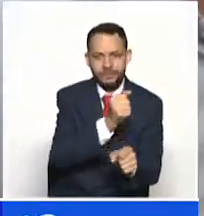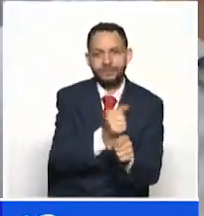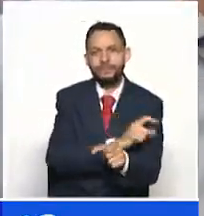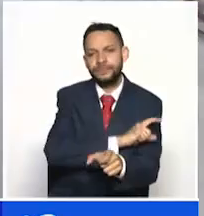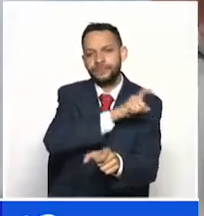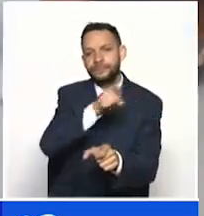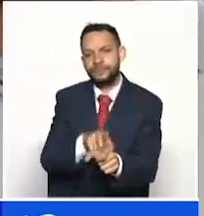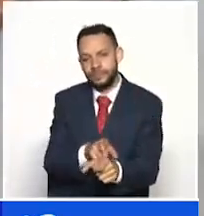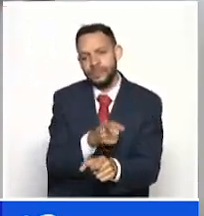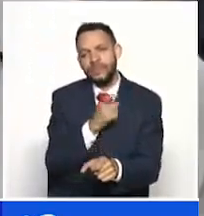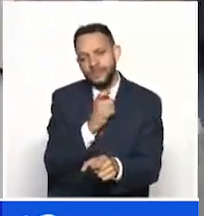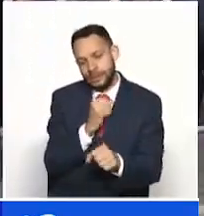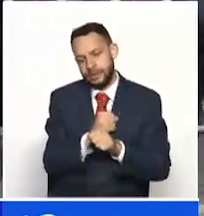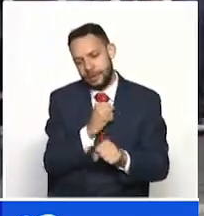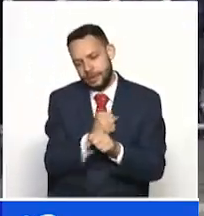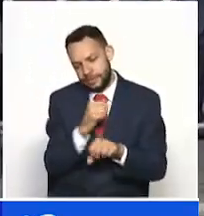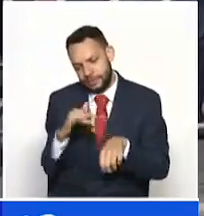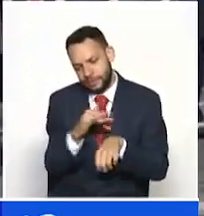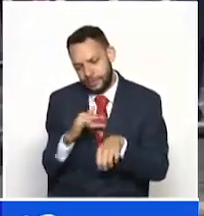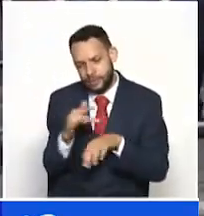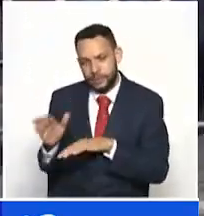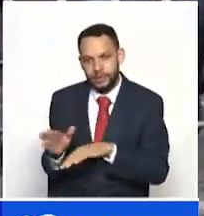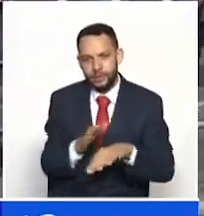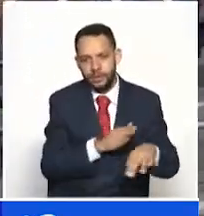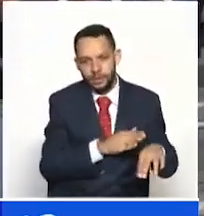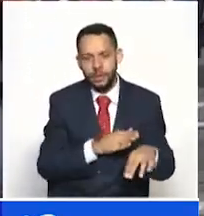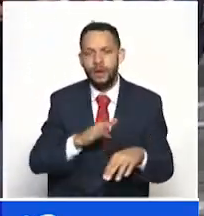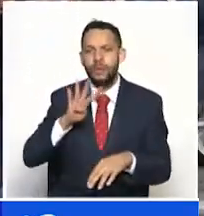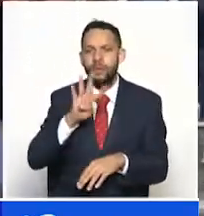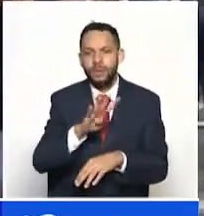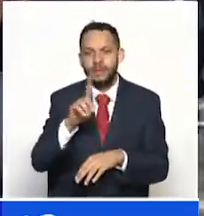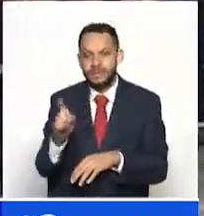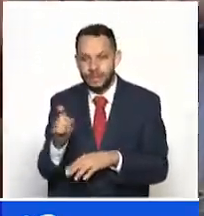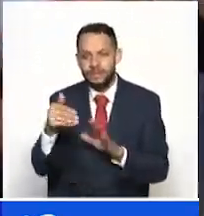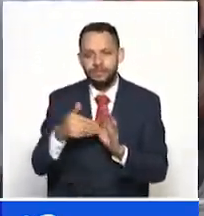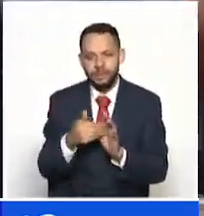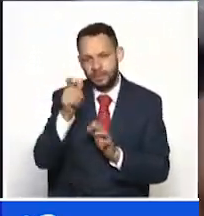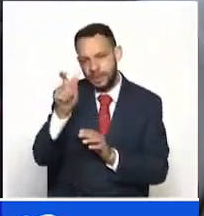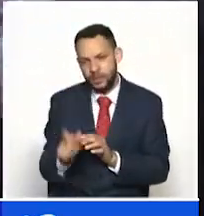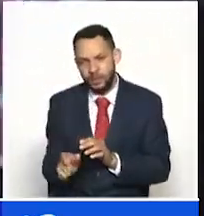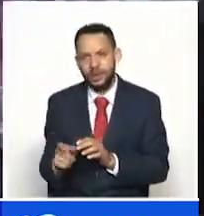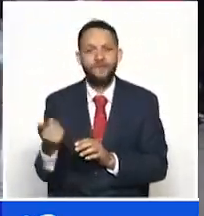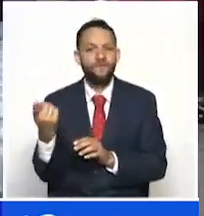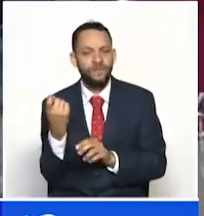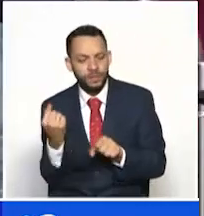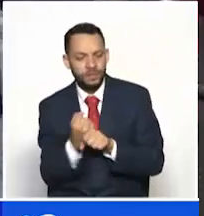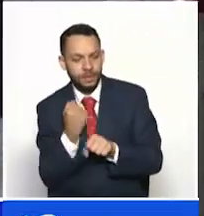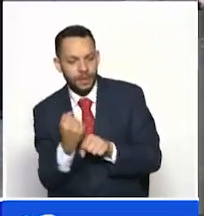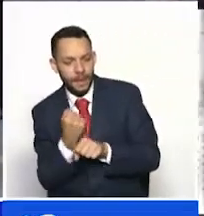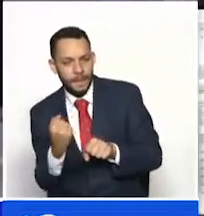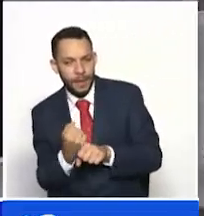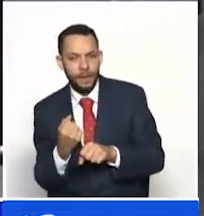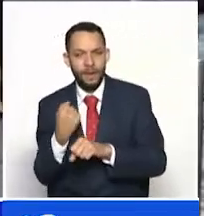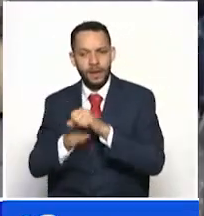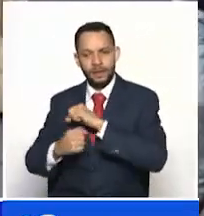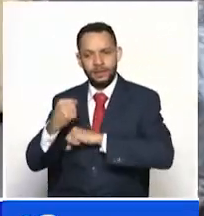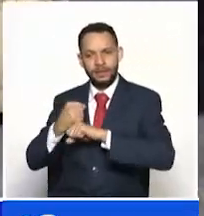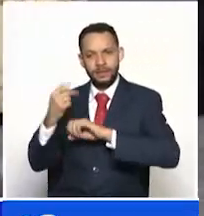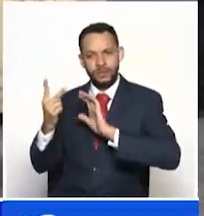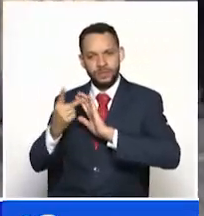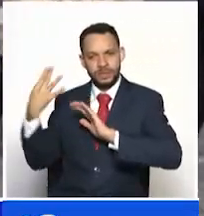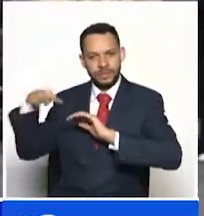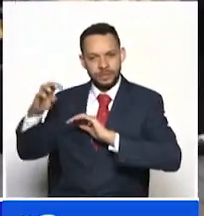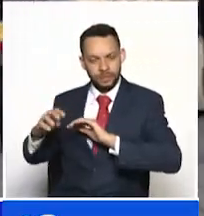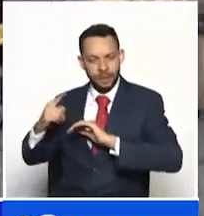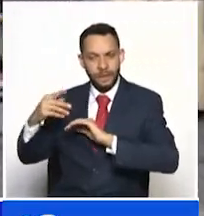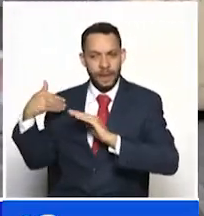ciudad de Pereira también le hacen falta 46 mil puestos de trabajo por recuperar con respecto a la misma época, pero en el 2019.